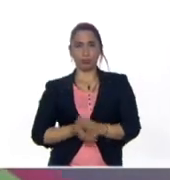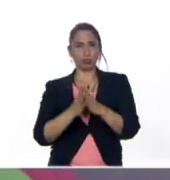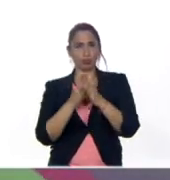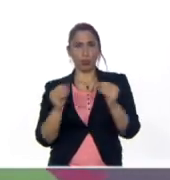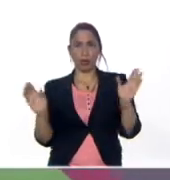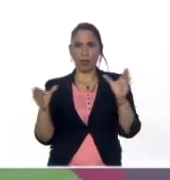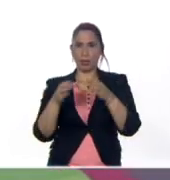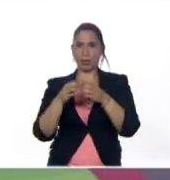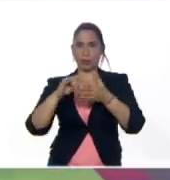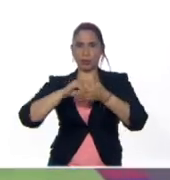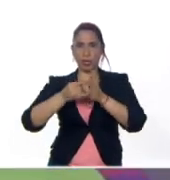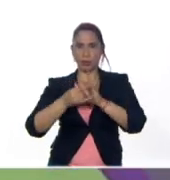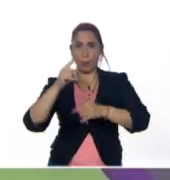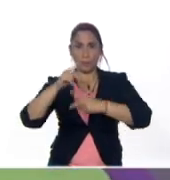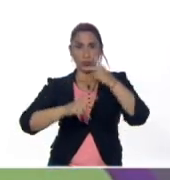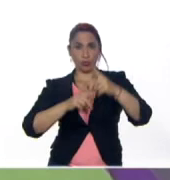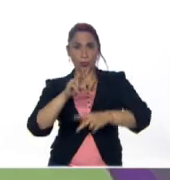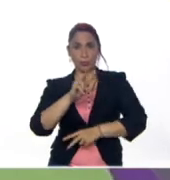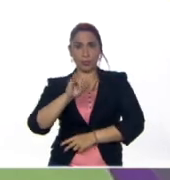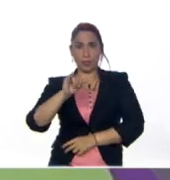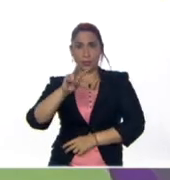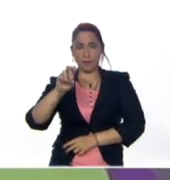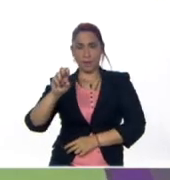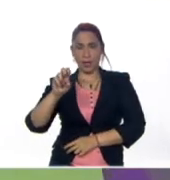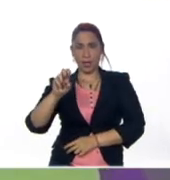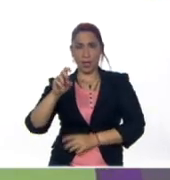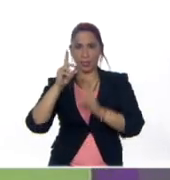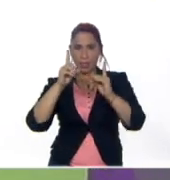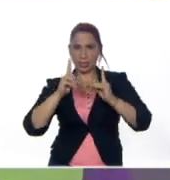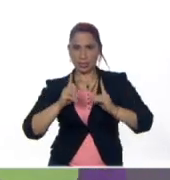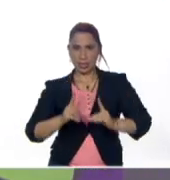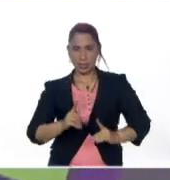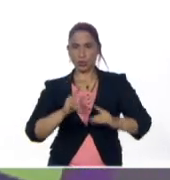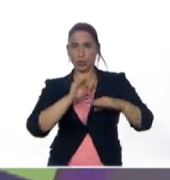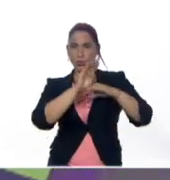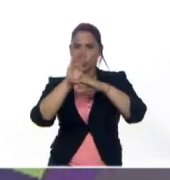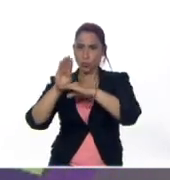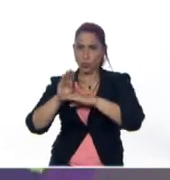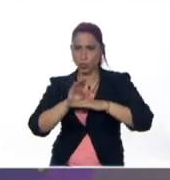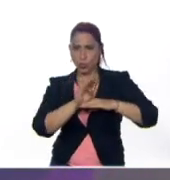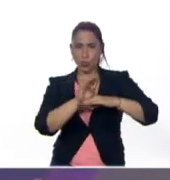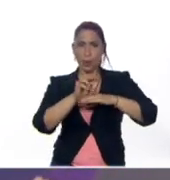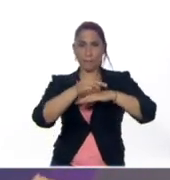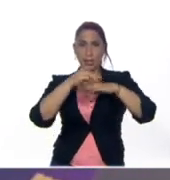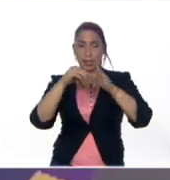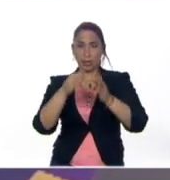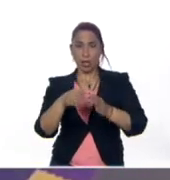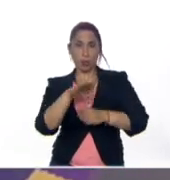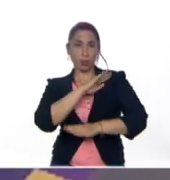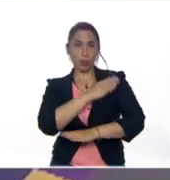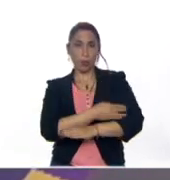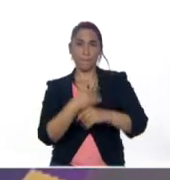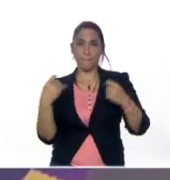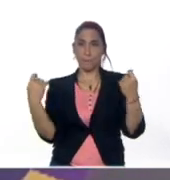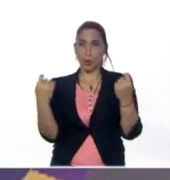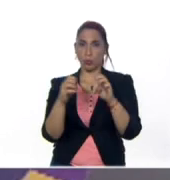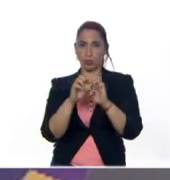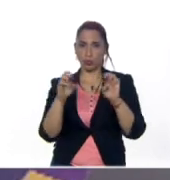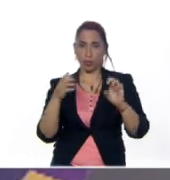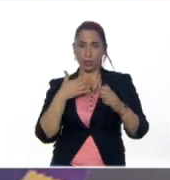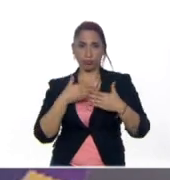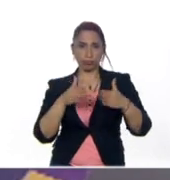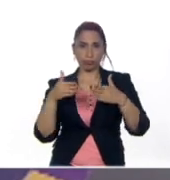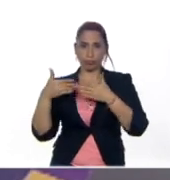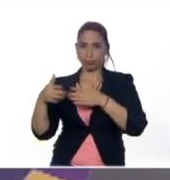equipo técnico y de producción de Vive TV ha decidido cuidarlos por eso el Ministerio del Poder Popular para la Educación te